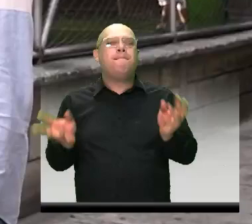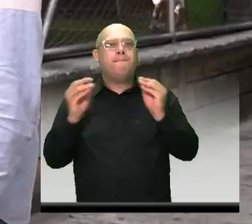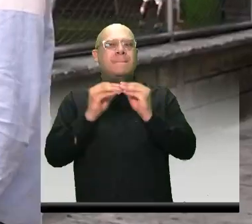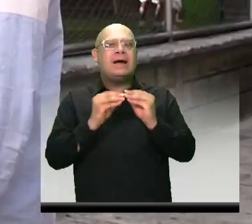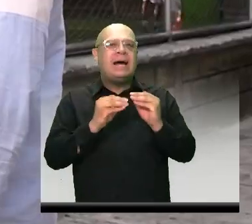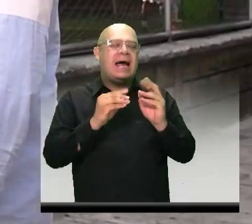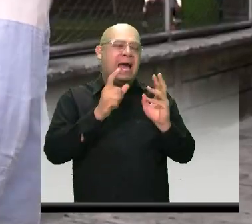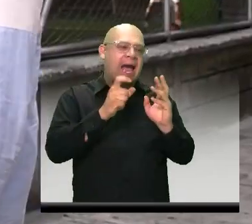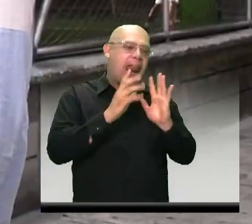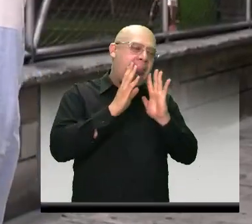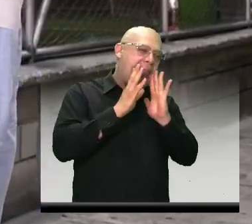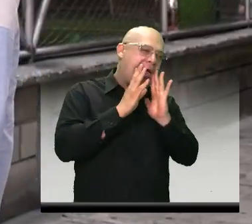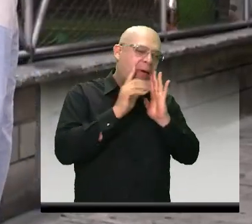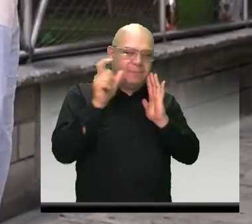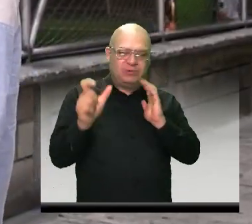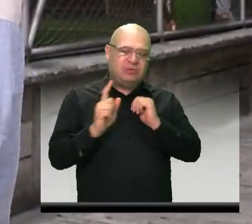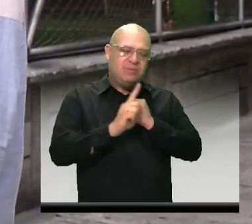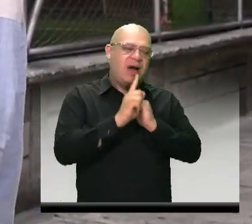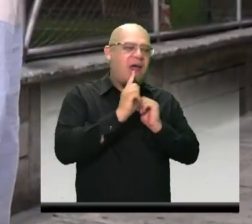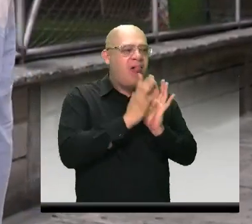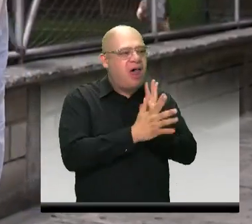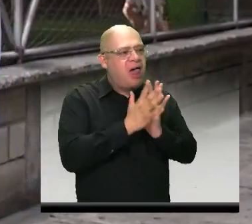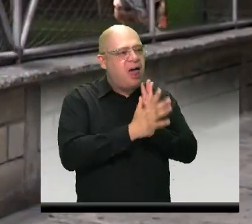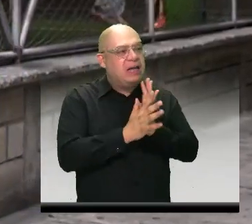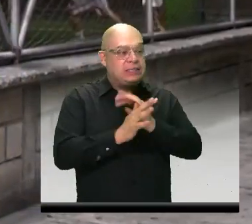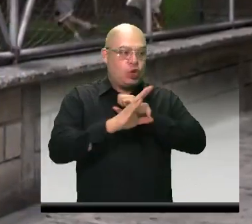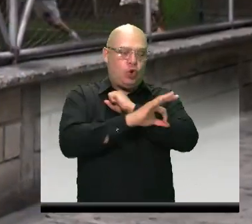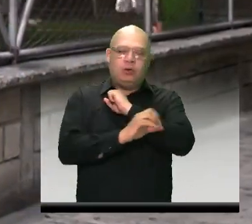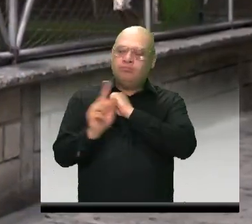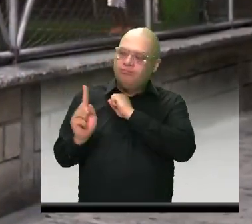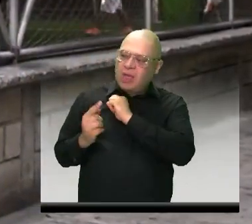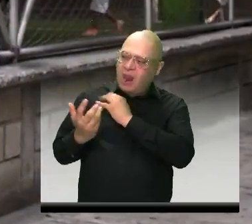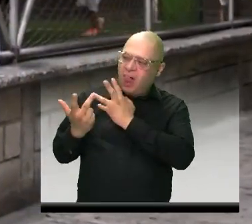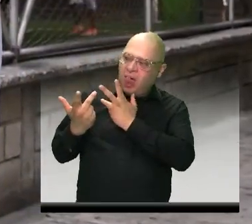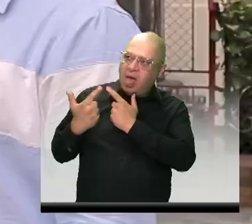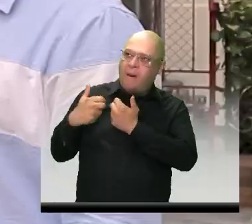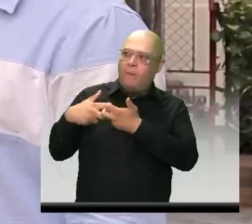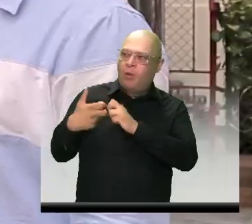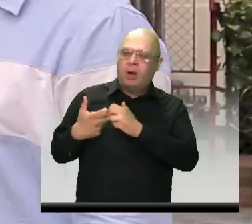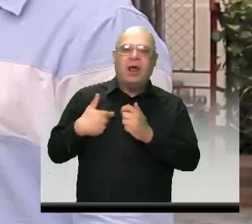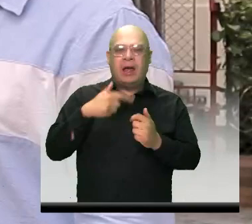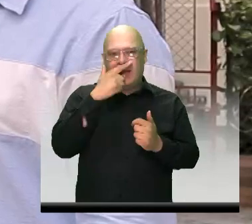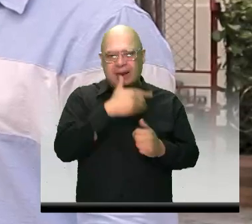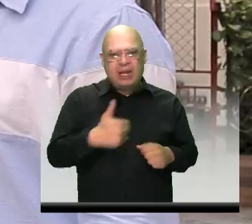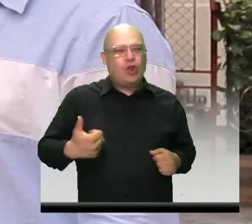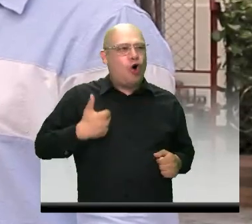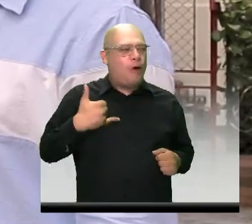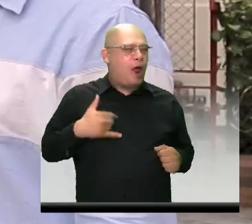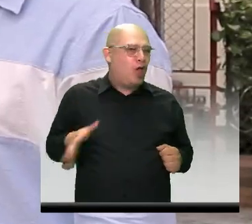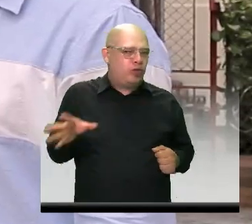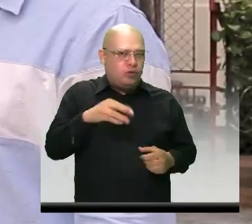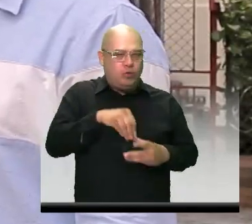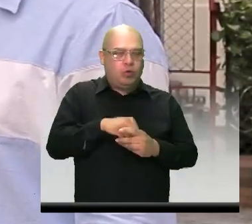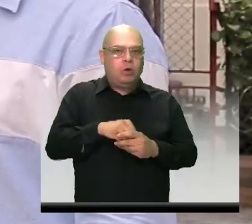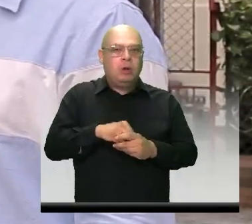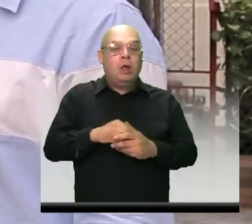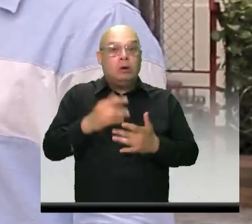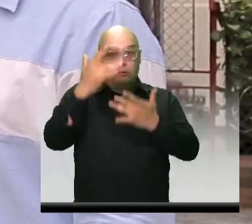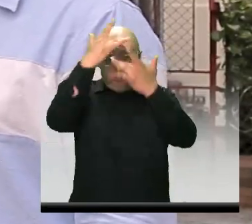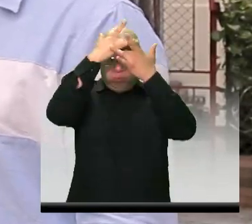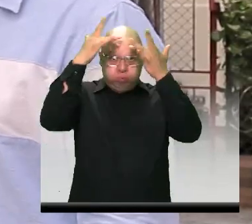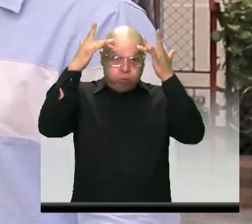donde queremos seguir escuchando las problemáticas de los jóvenes, adultos mayores, hasta los niños. Fortalecer la salud mental en Itagüí